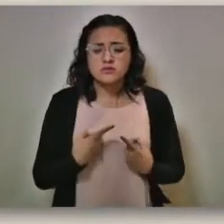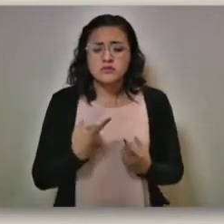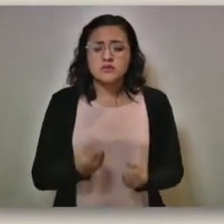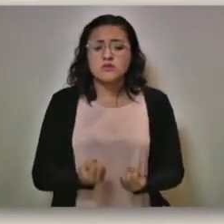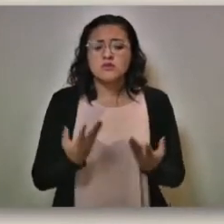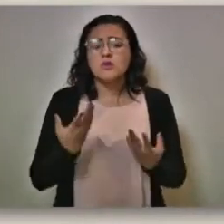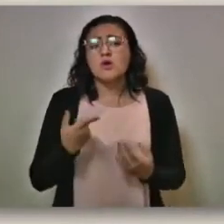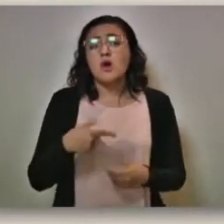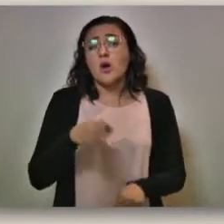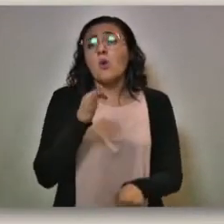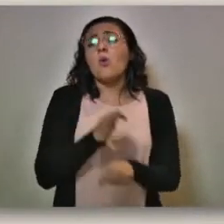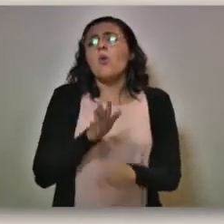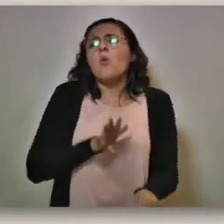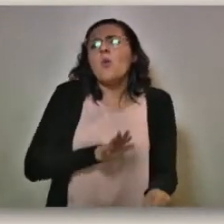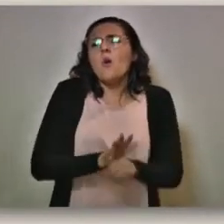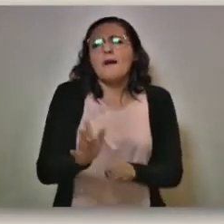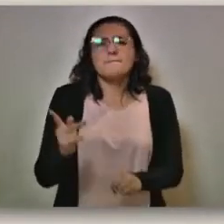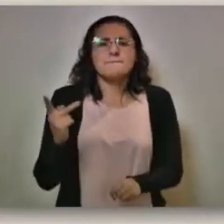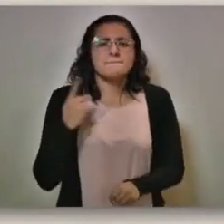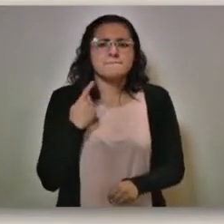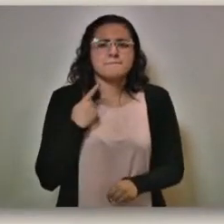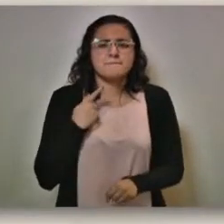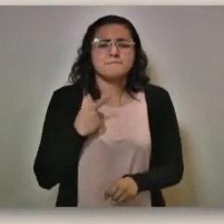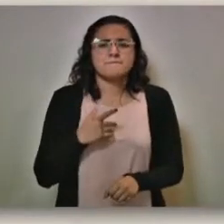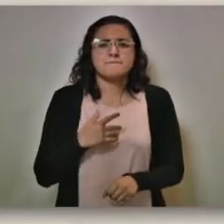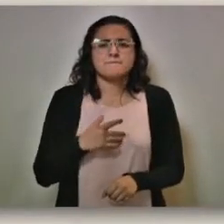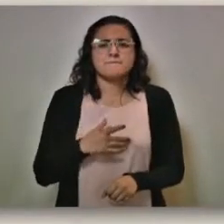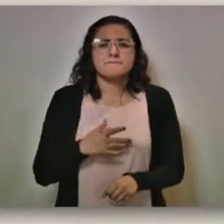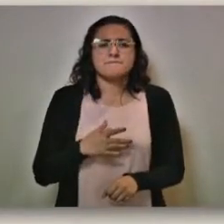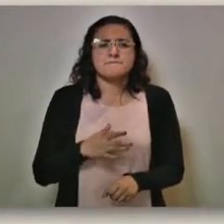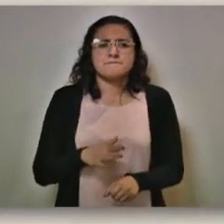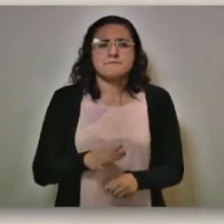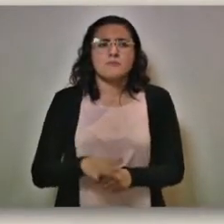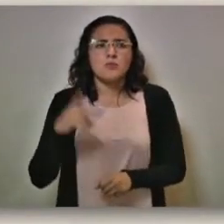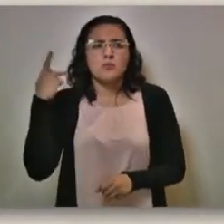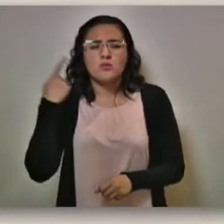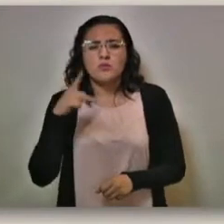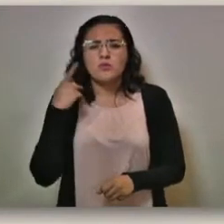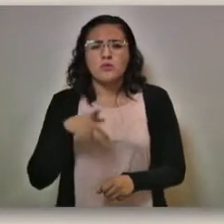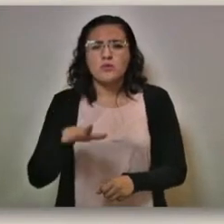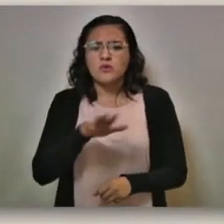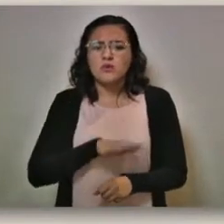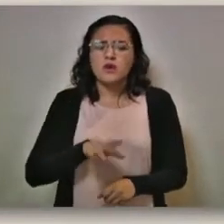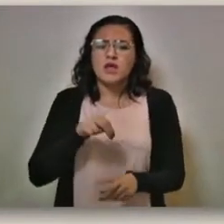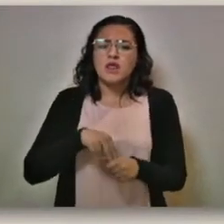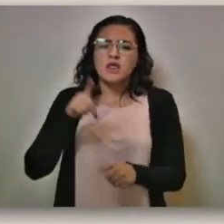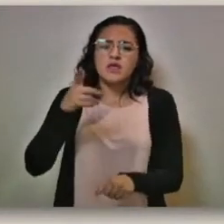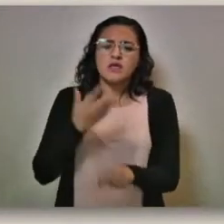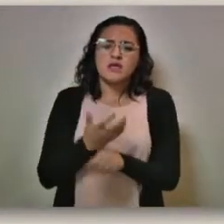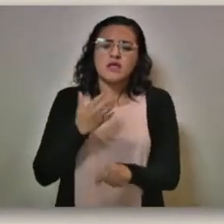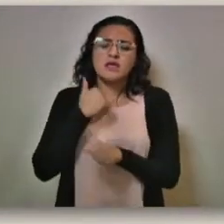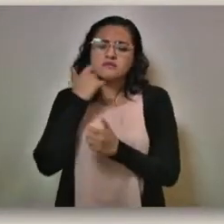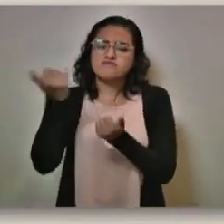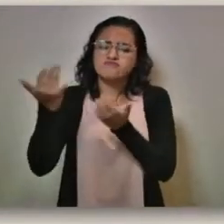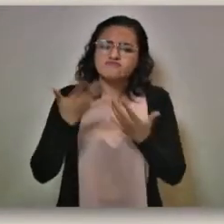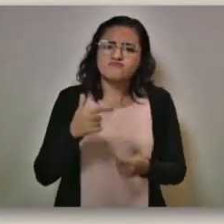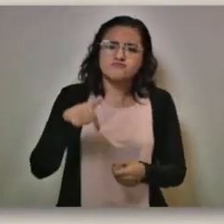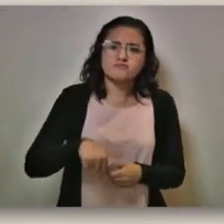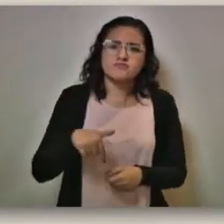política en este momento con respecto a los pueblanos que han fallecido en Estados Unidos y que quieren trasladar sus